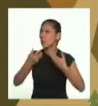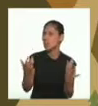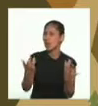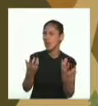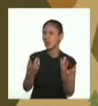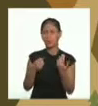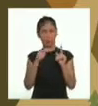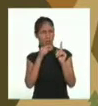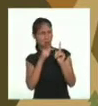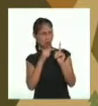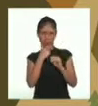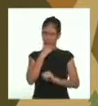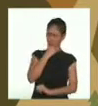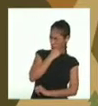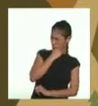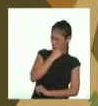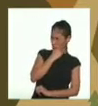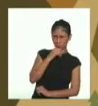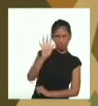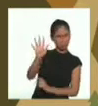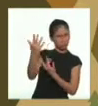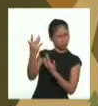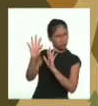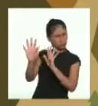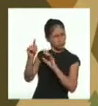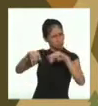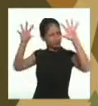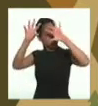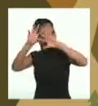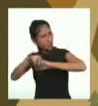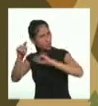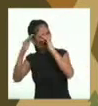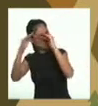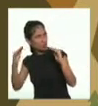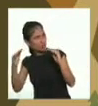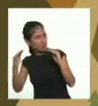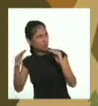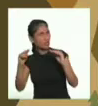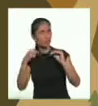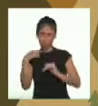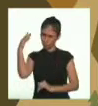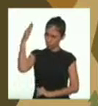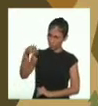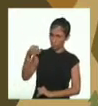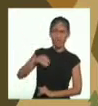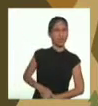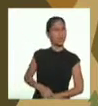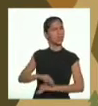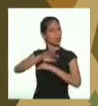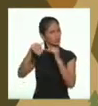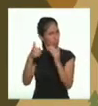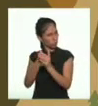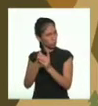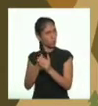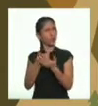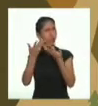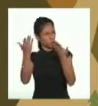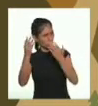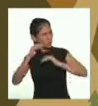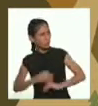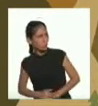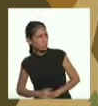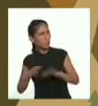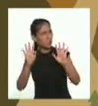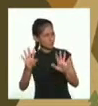La desconocida le dijo, Espérame esta noche en tu casa. Llegaré cuando todo duerma.